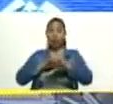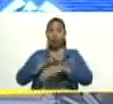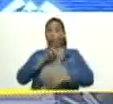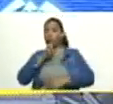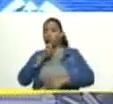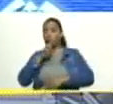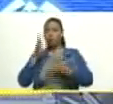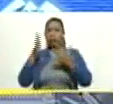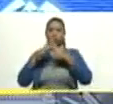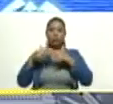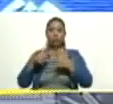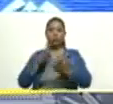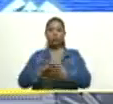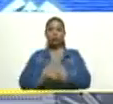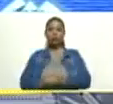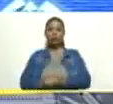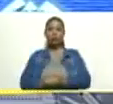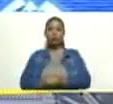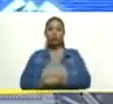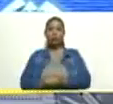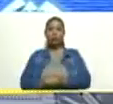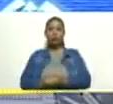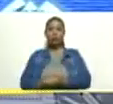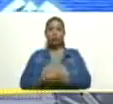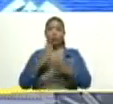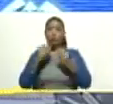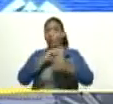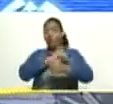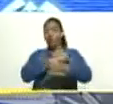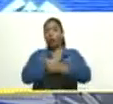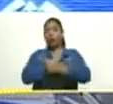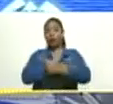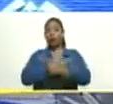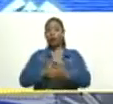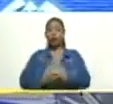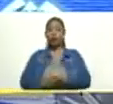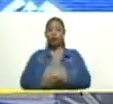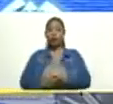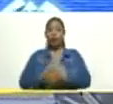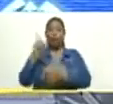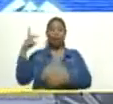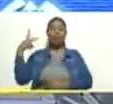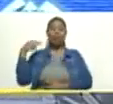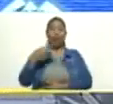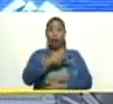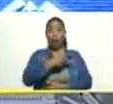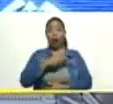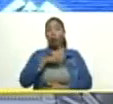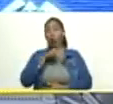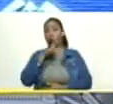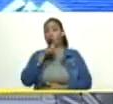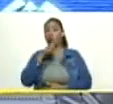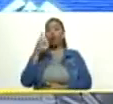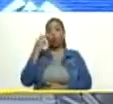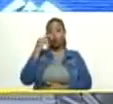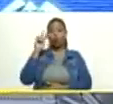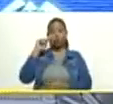relevantes y que golpearon muy duro fueron el de tejería, que lo recordamos.